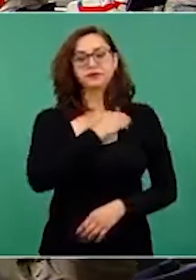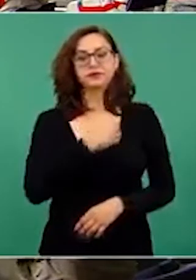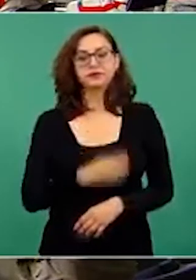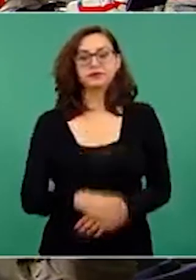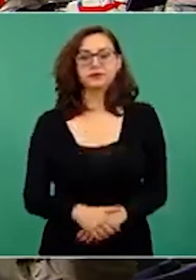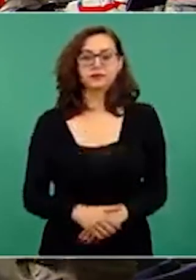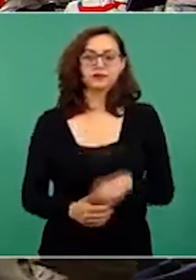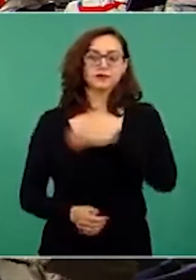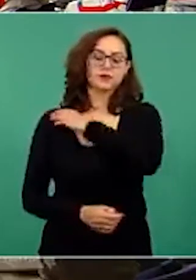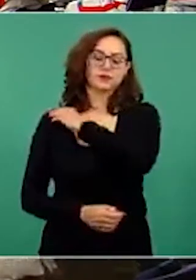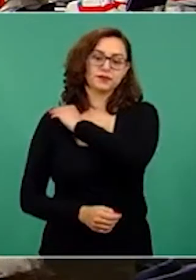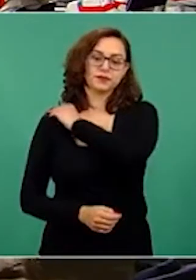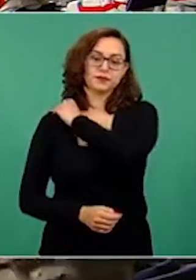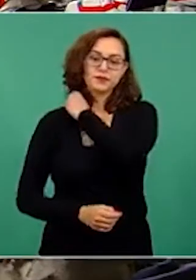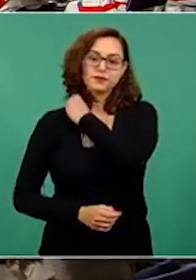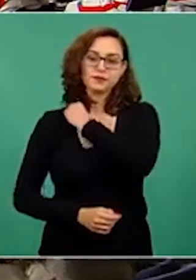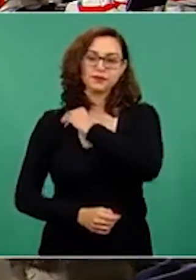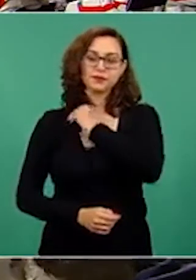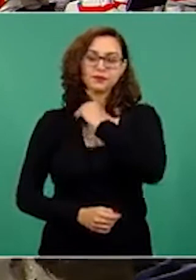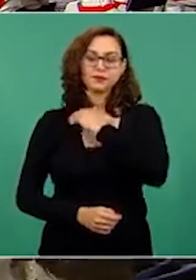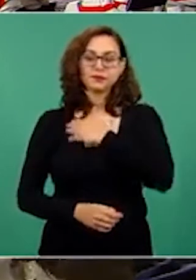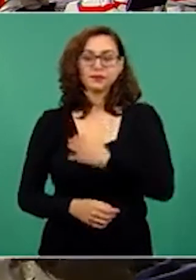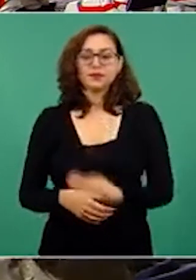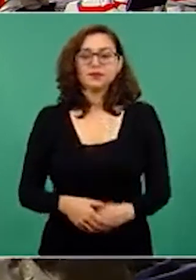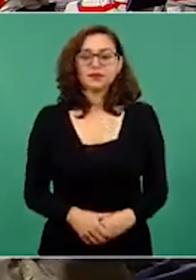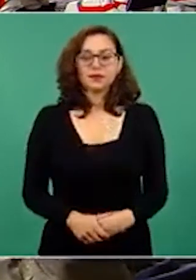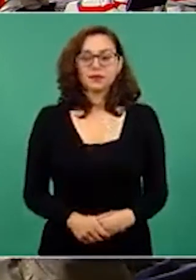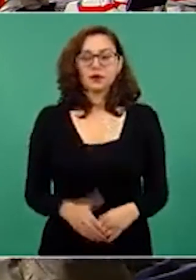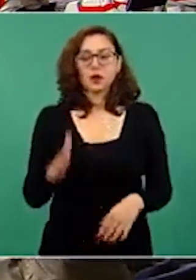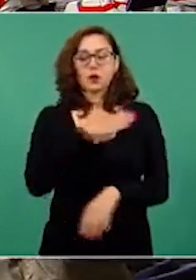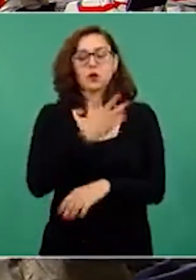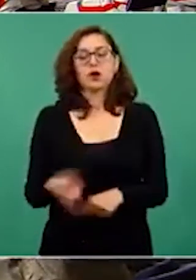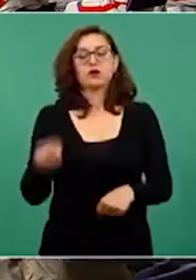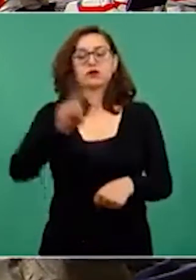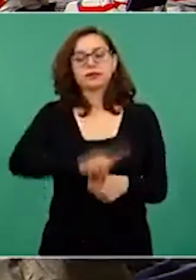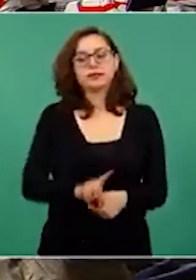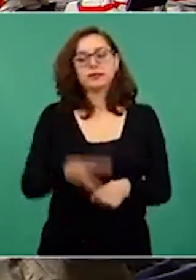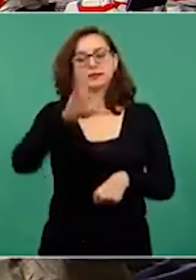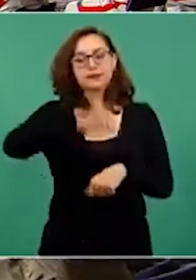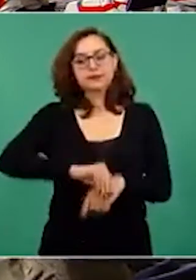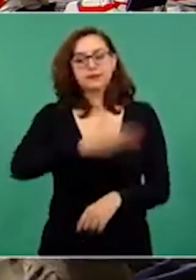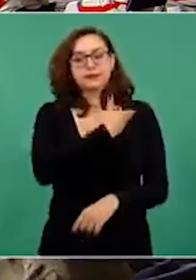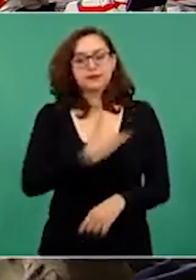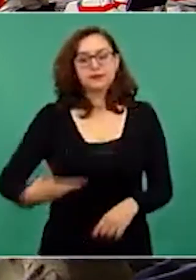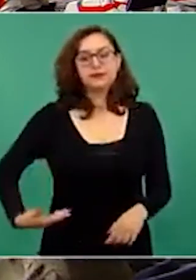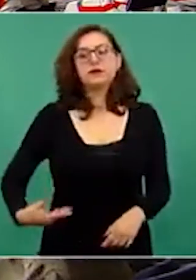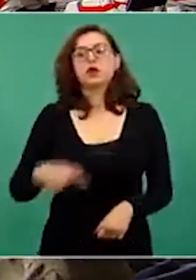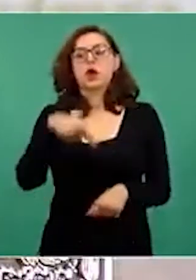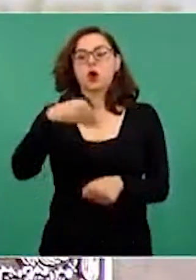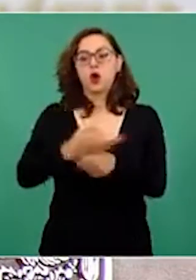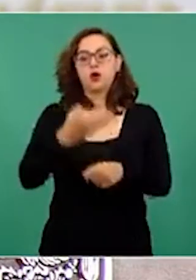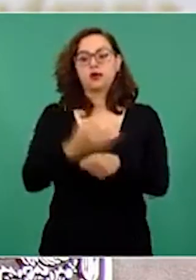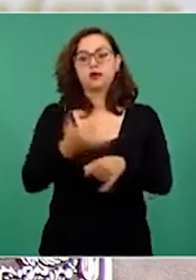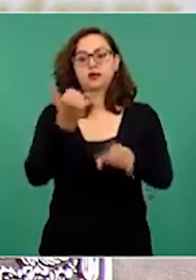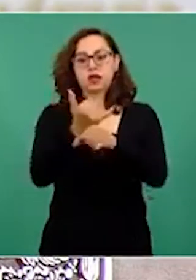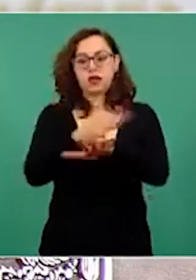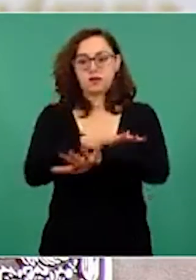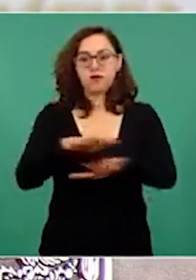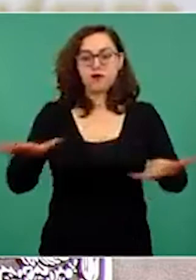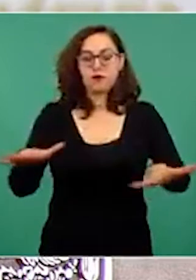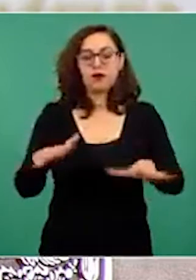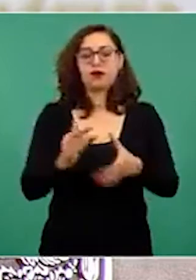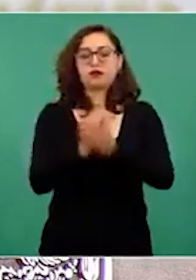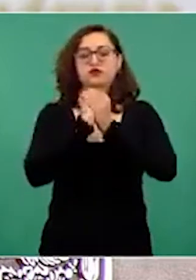Buenos días, con su permiso, señor presidente. Vamos a informar de los resultados del sorteo 248